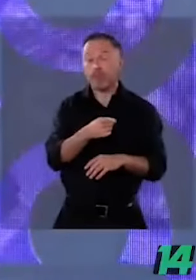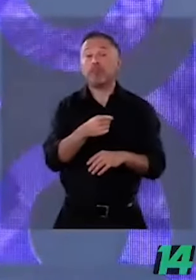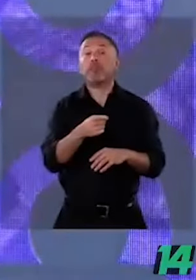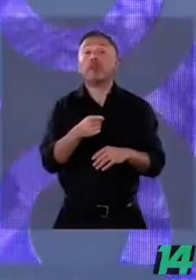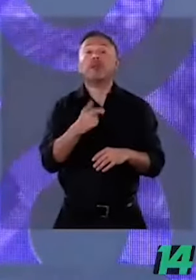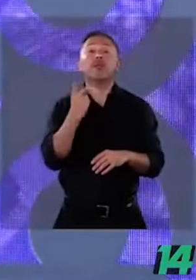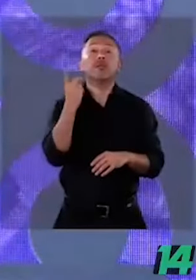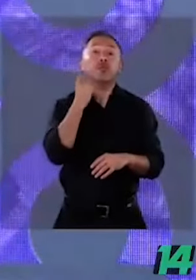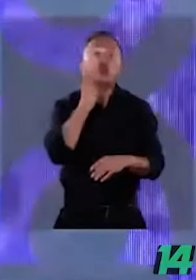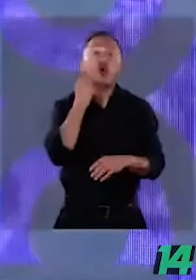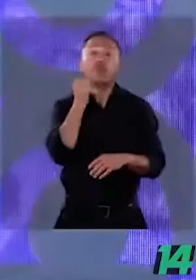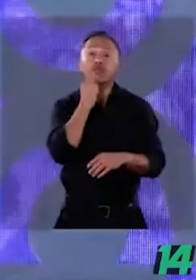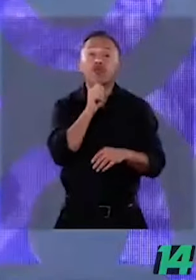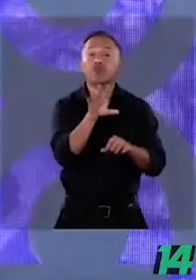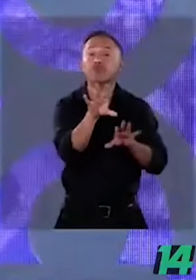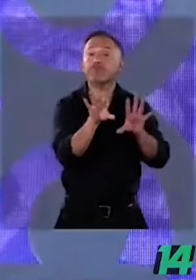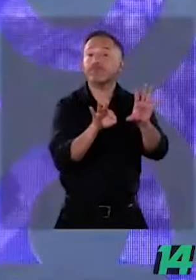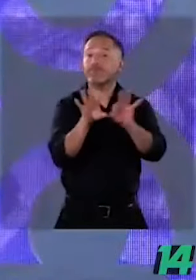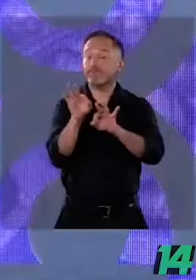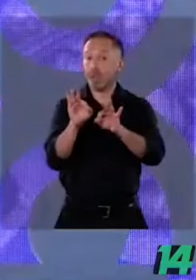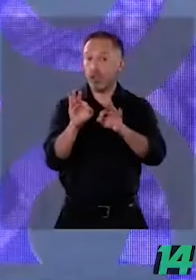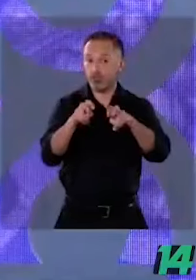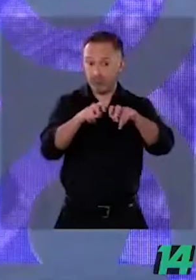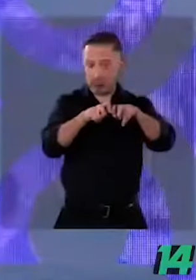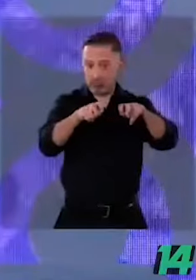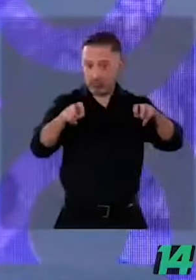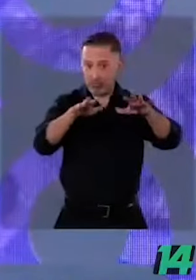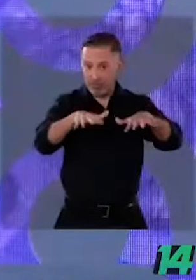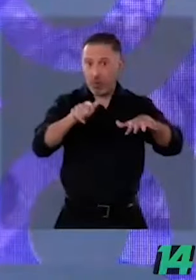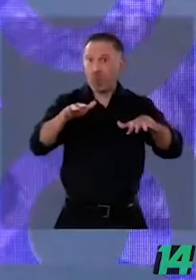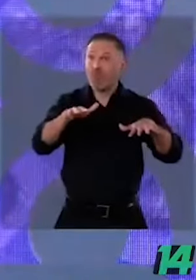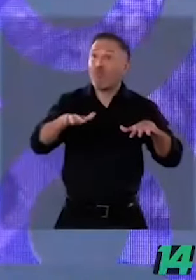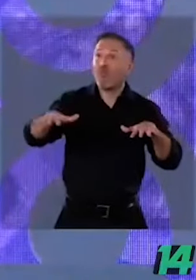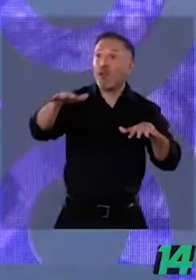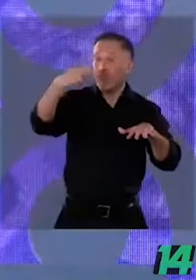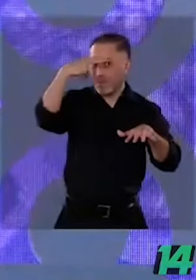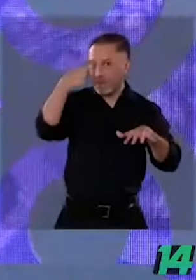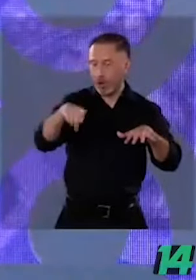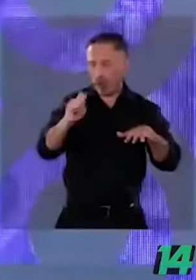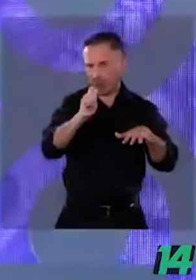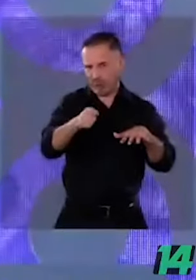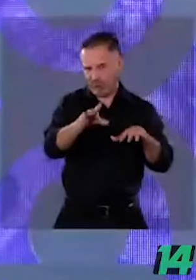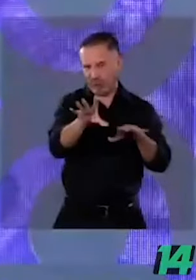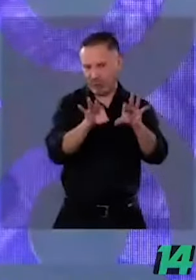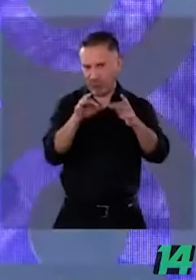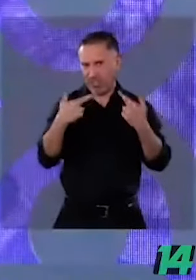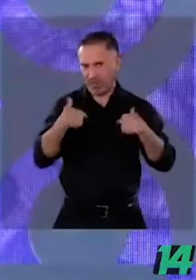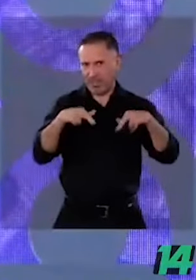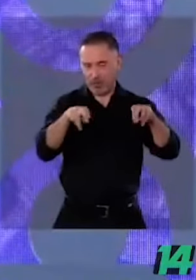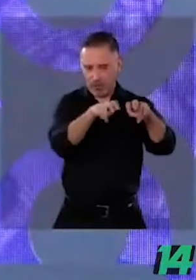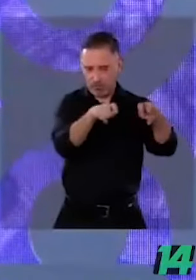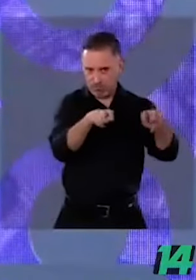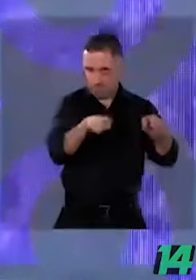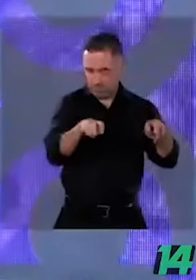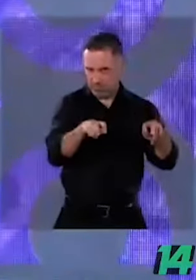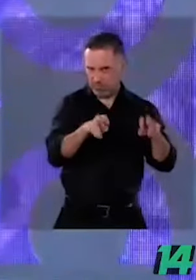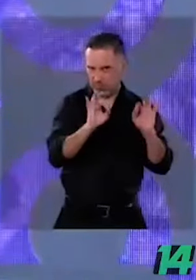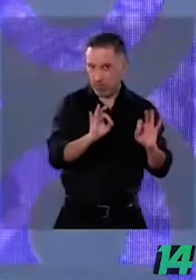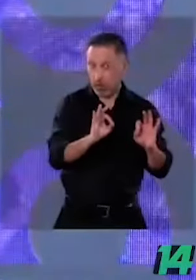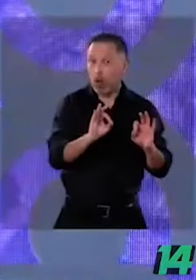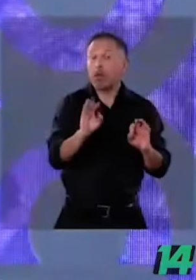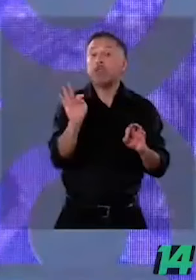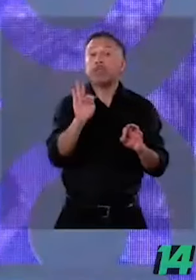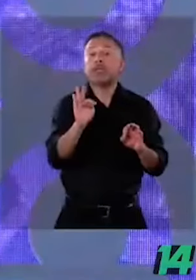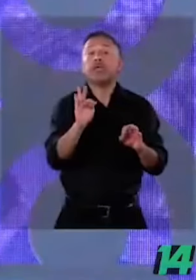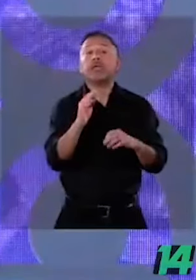es la mejor garantía de representación plural del pueblo de México en el Congreso. ¿Estaría de acuerdo con eliminar las candidaturas